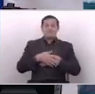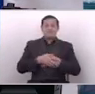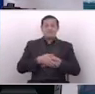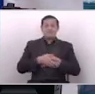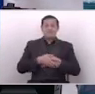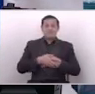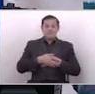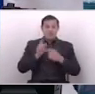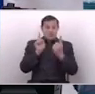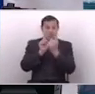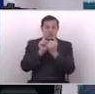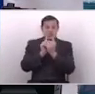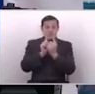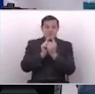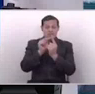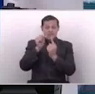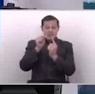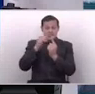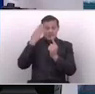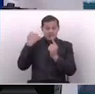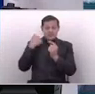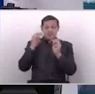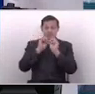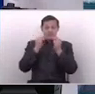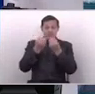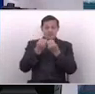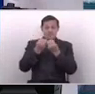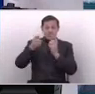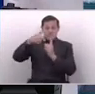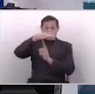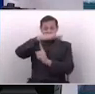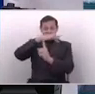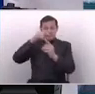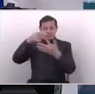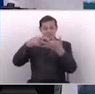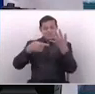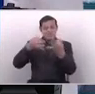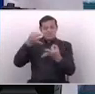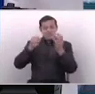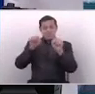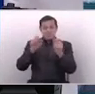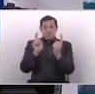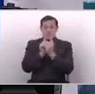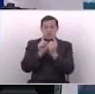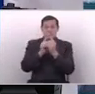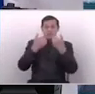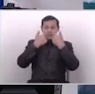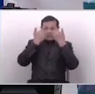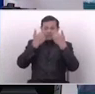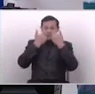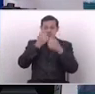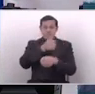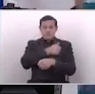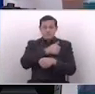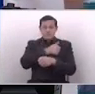y se reconoce como tal en una situación que en la ley lo podemos reconocer como adolescentes